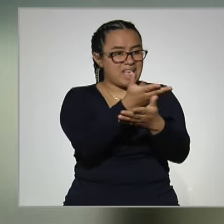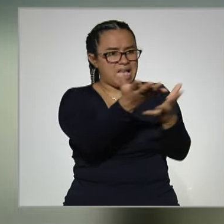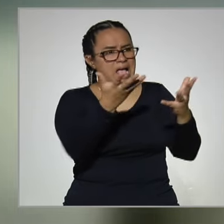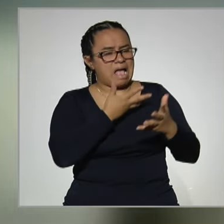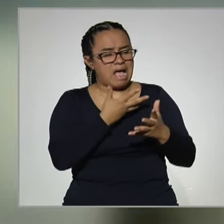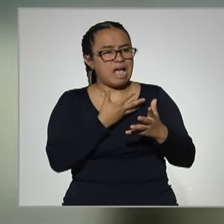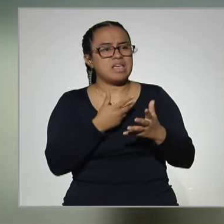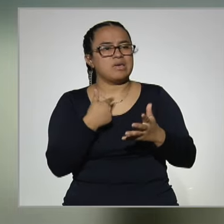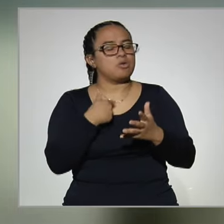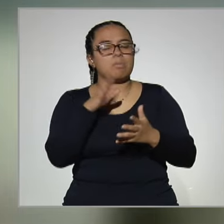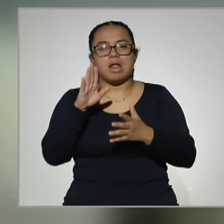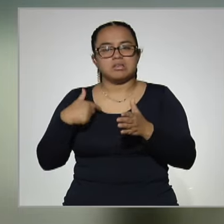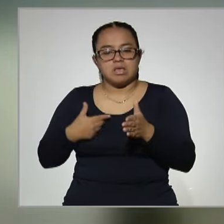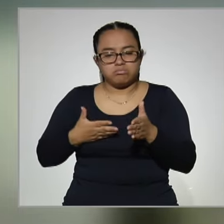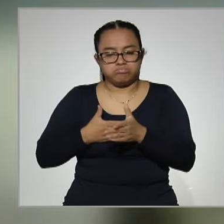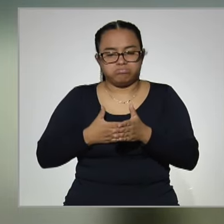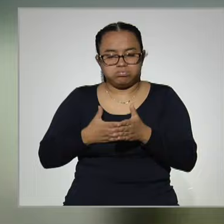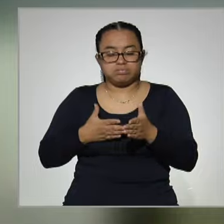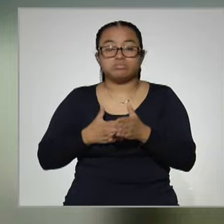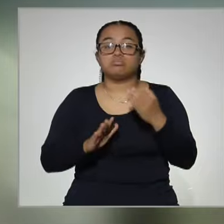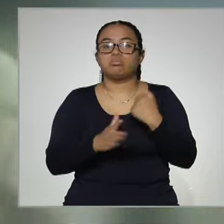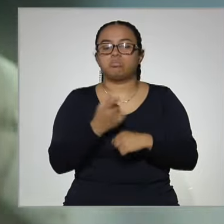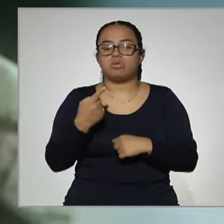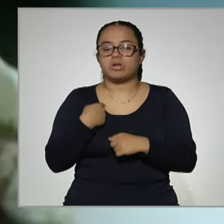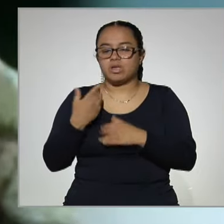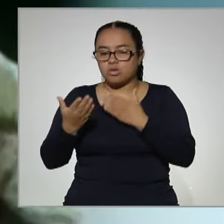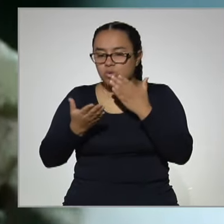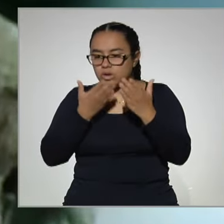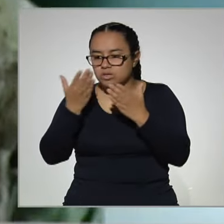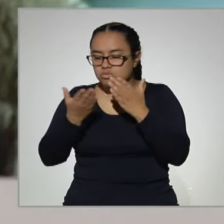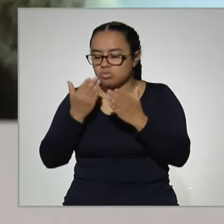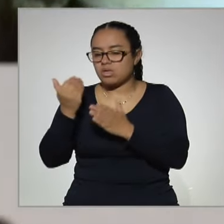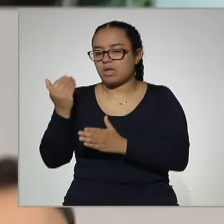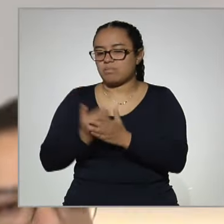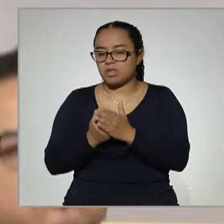por el simple hecho de haber estudiado un poquito más.